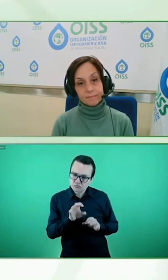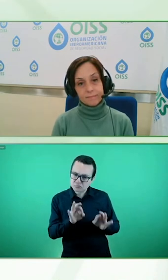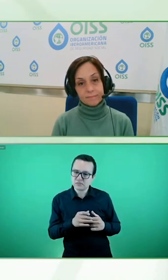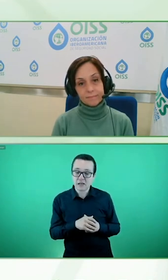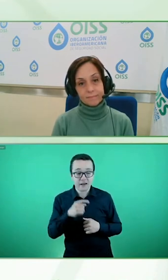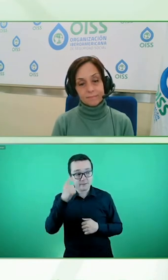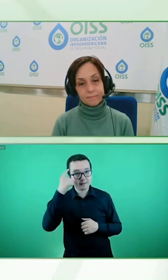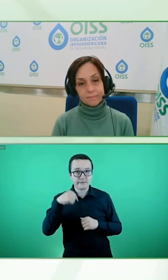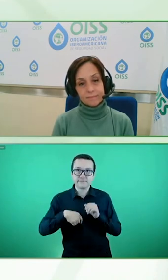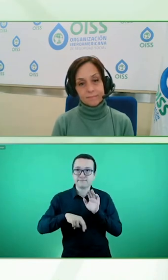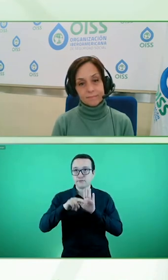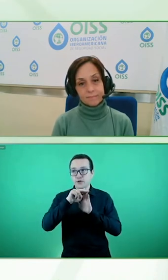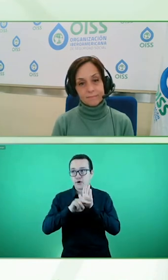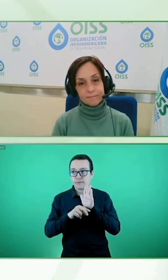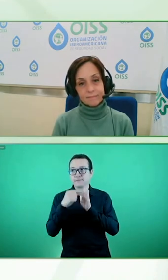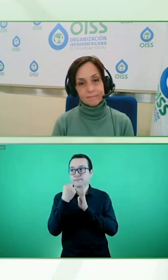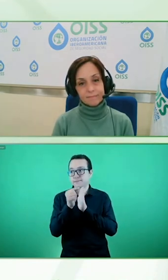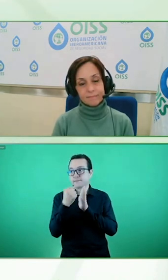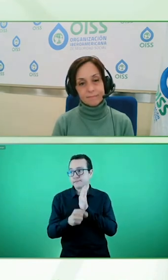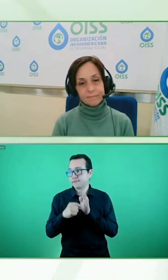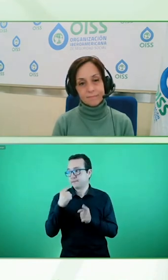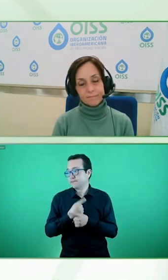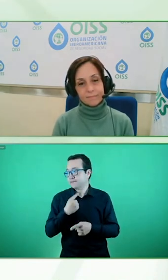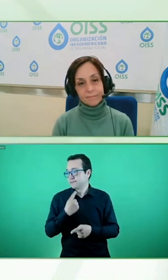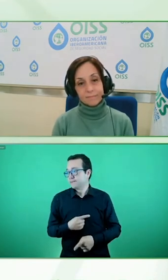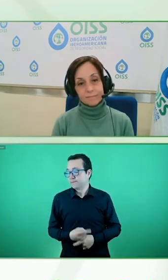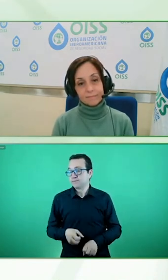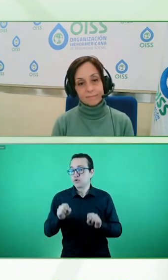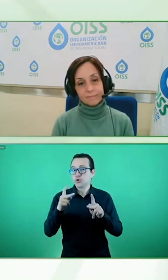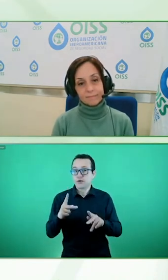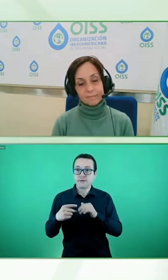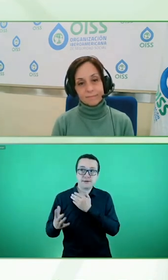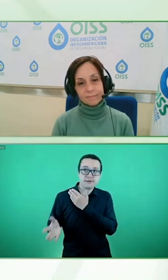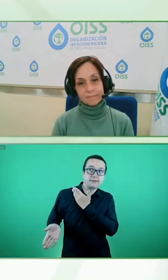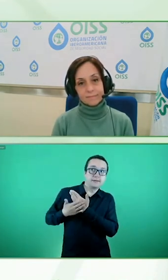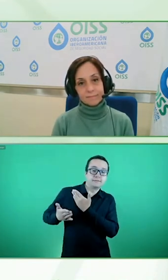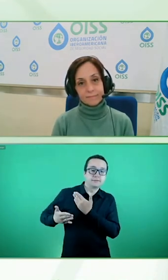de las cuotas que le ponen los distintos estados a la empresa.